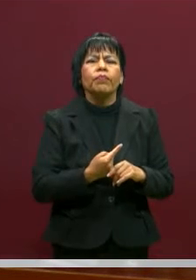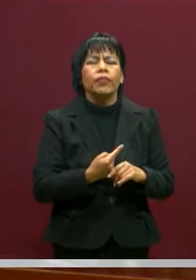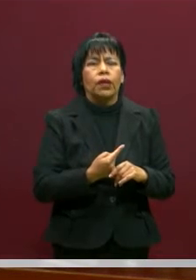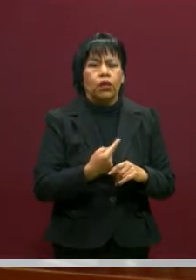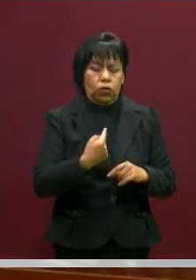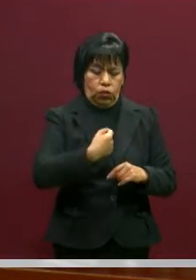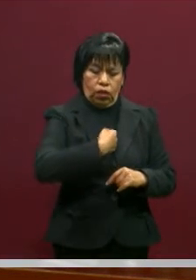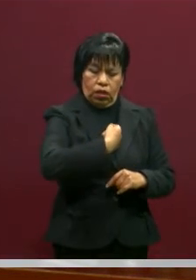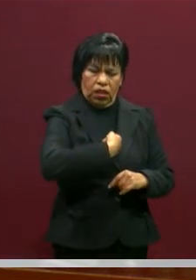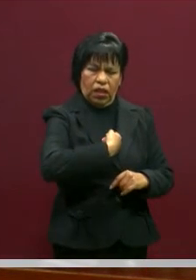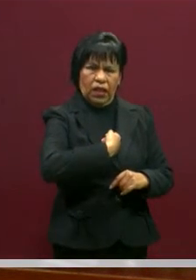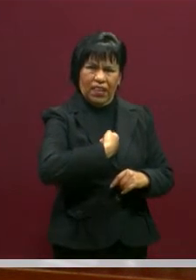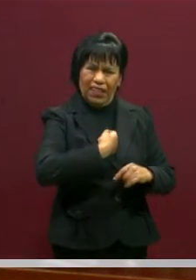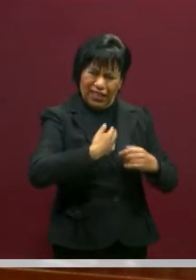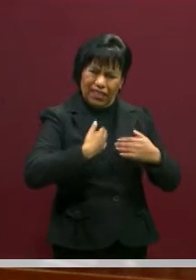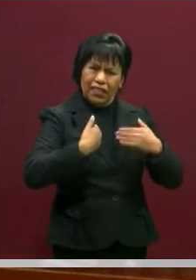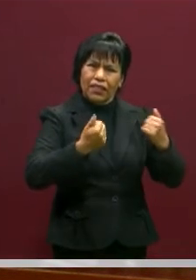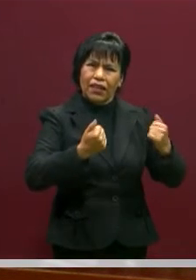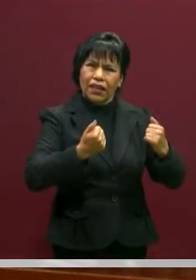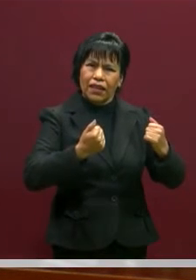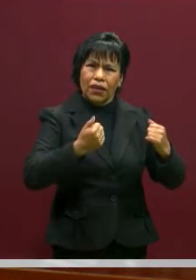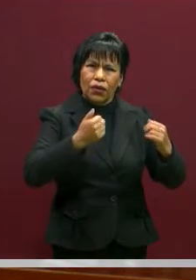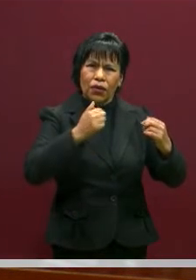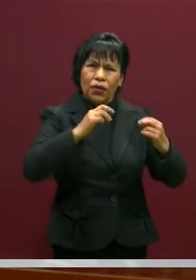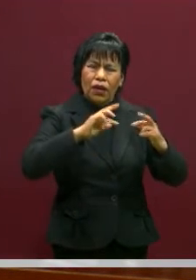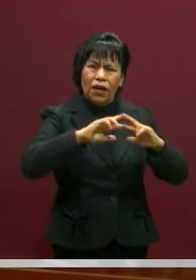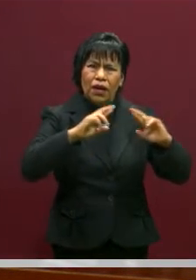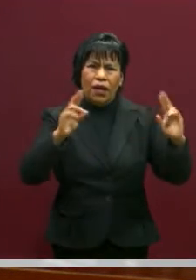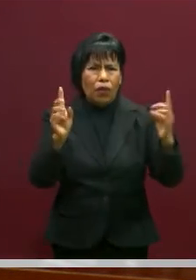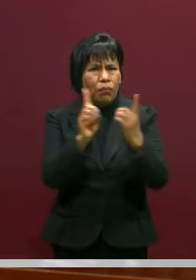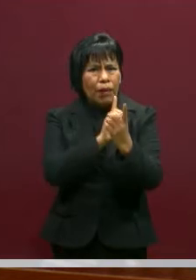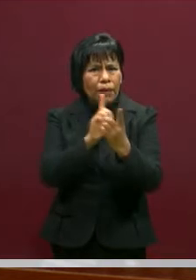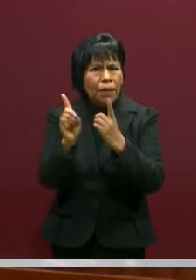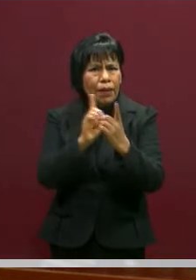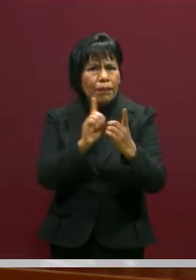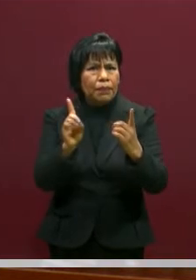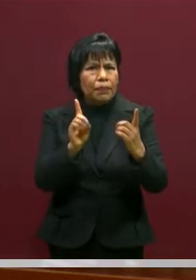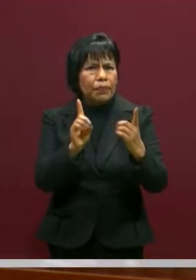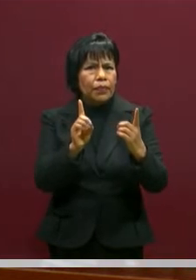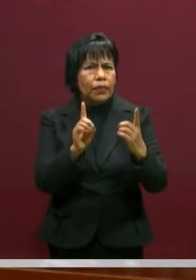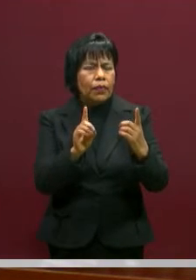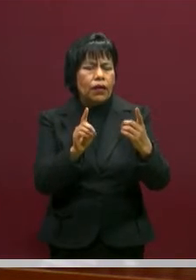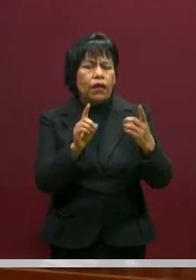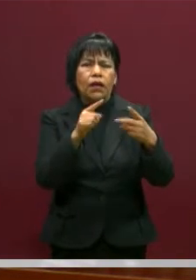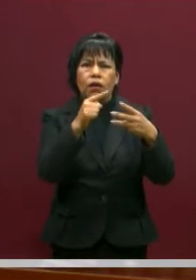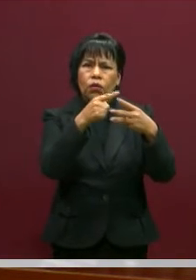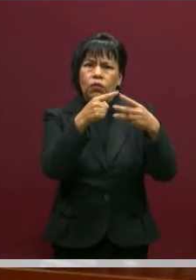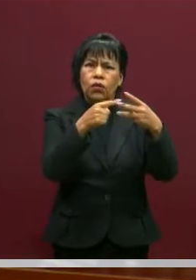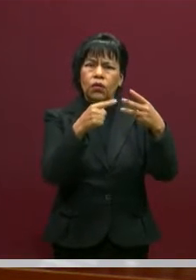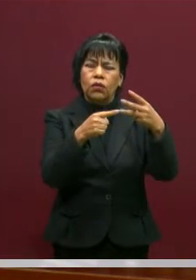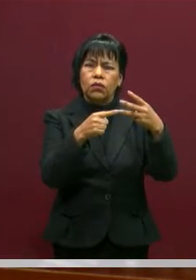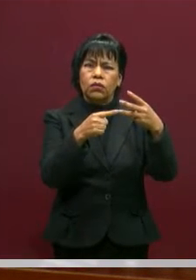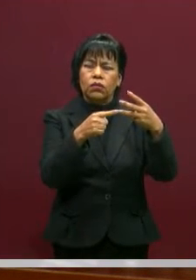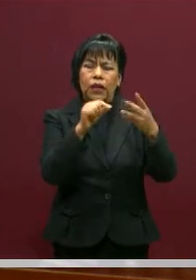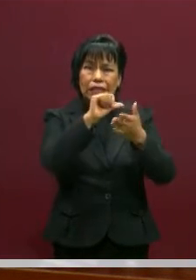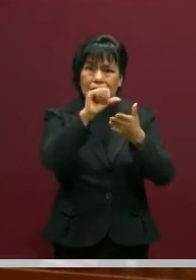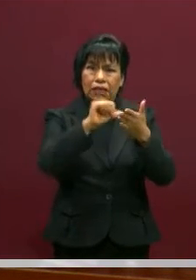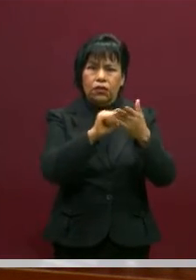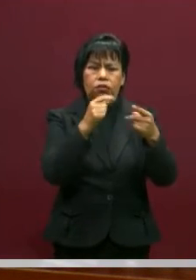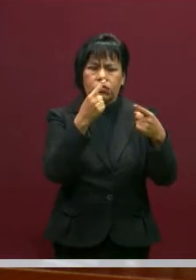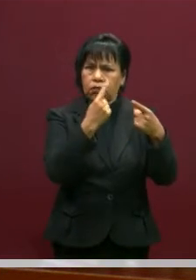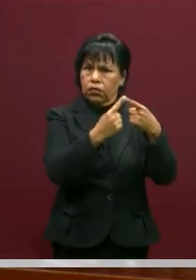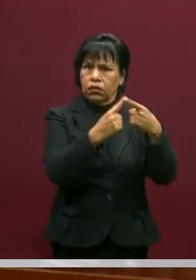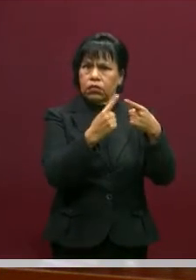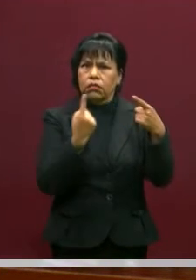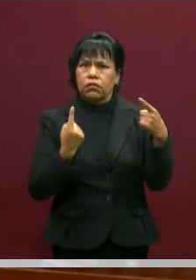entendernos como seres en relación. Entonces nosotros tenemos tres centros de relación. La primera